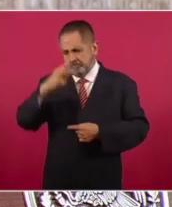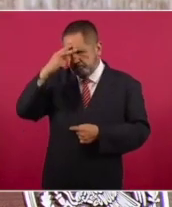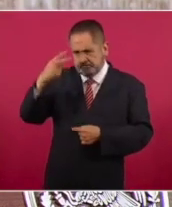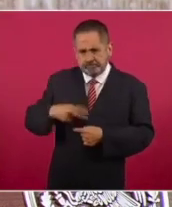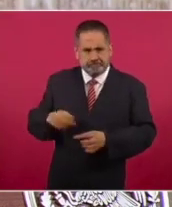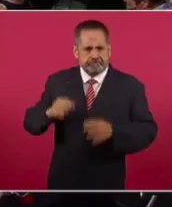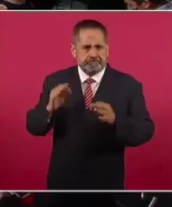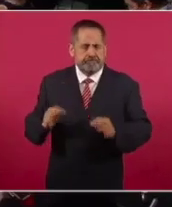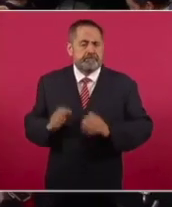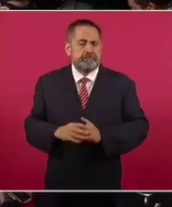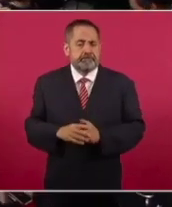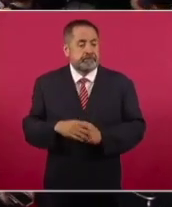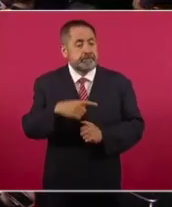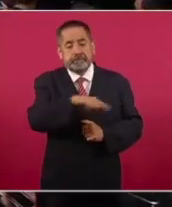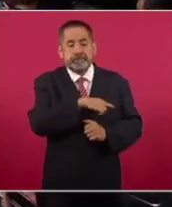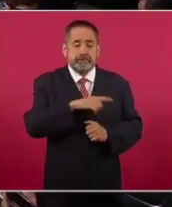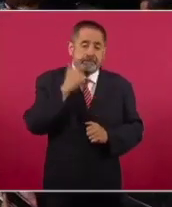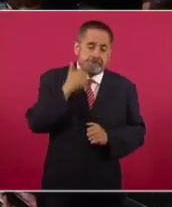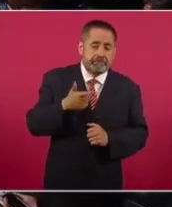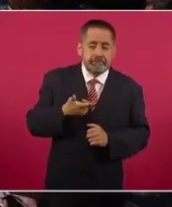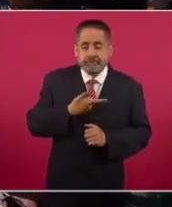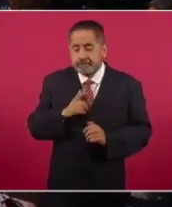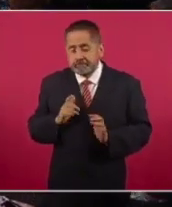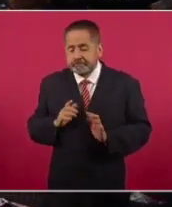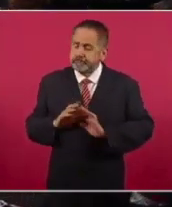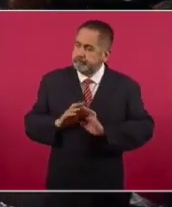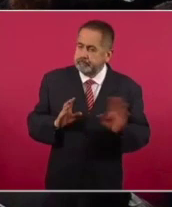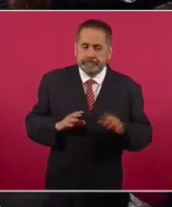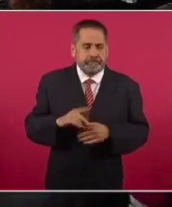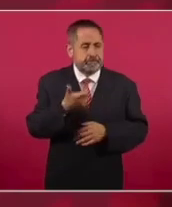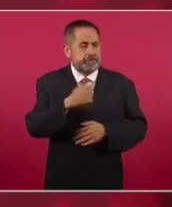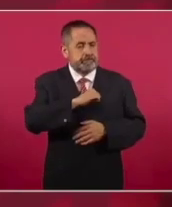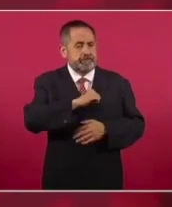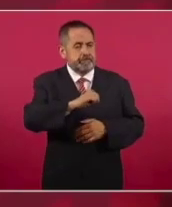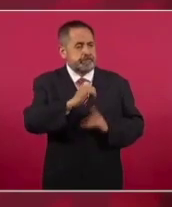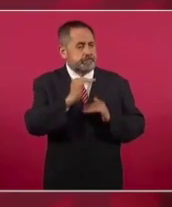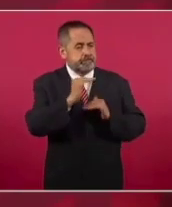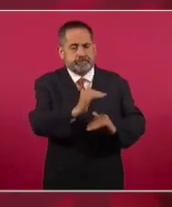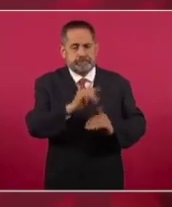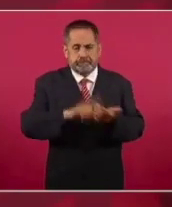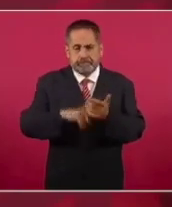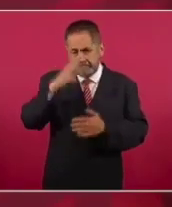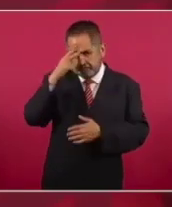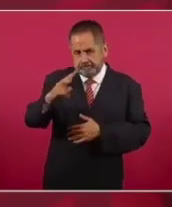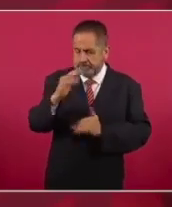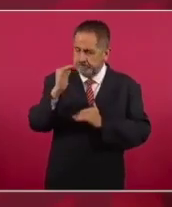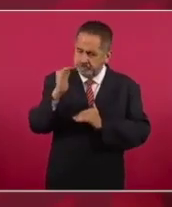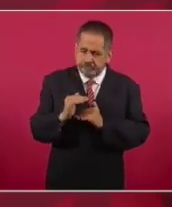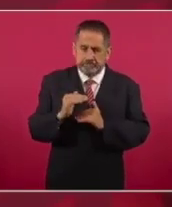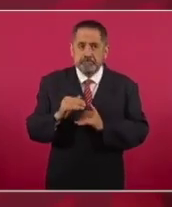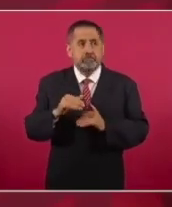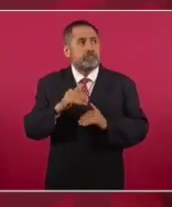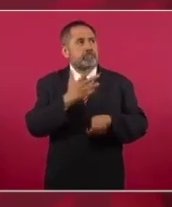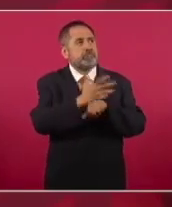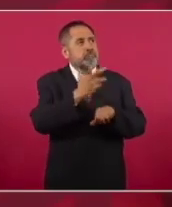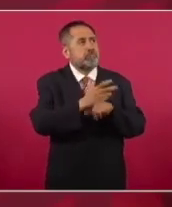Aunque no les parezca, la inflación en México es menor a